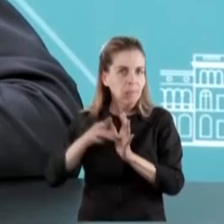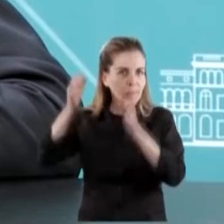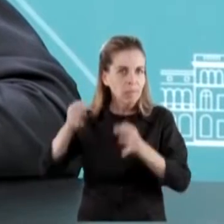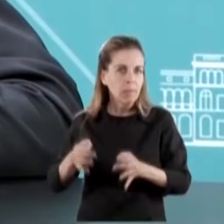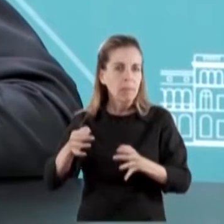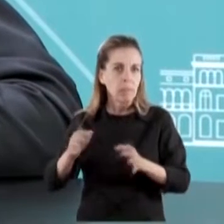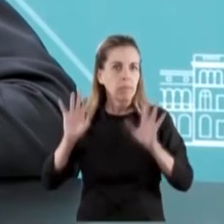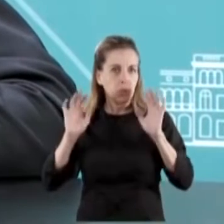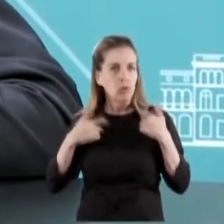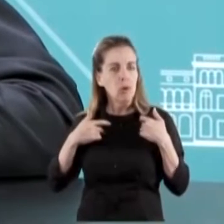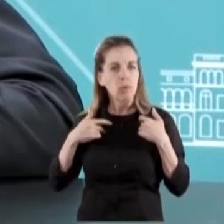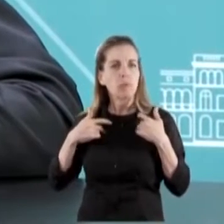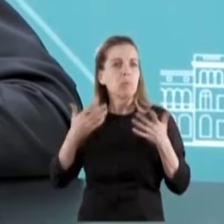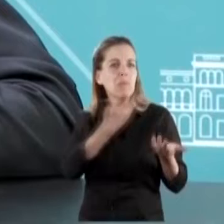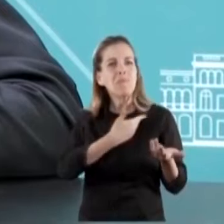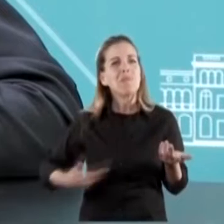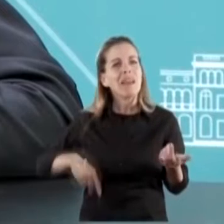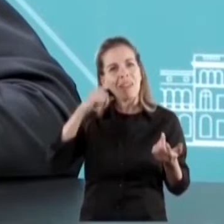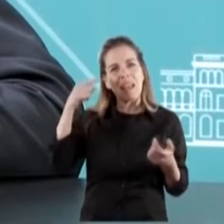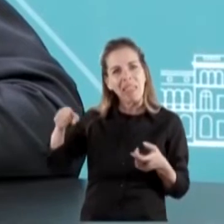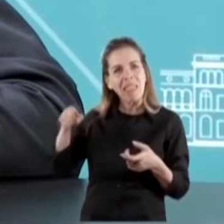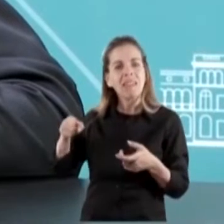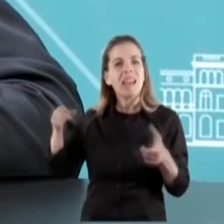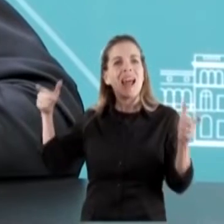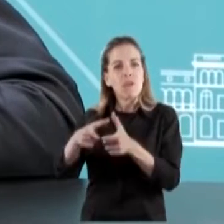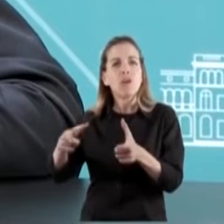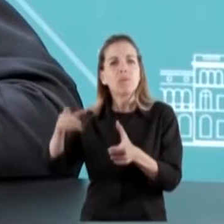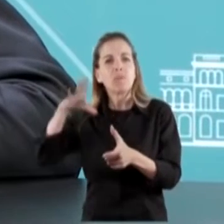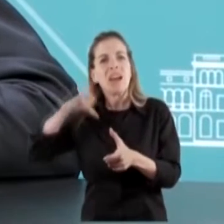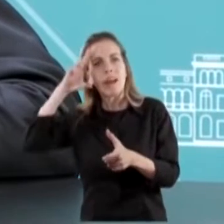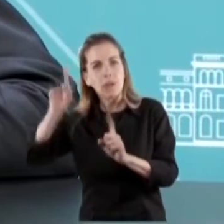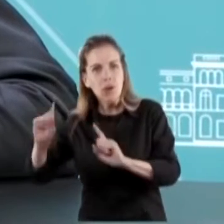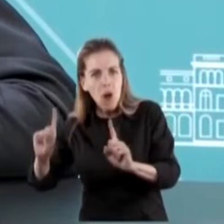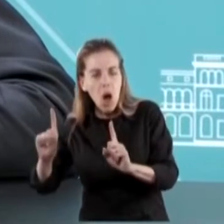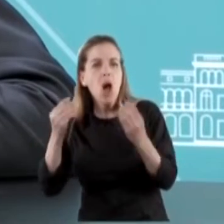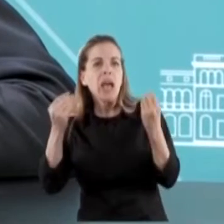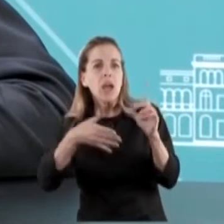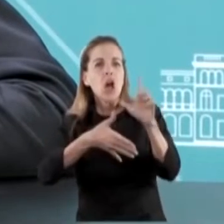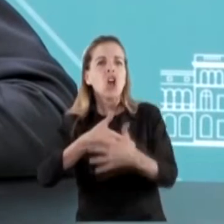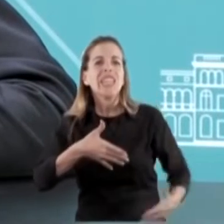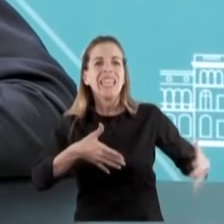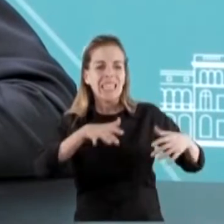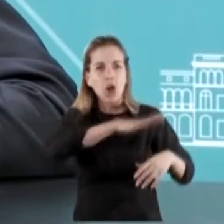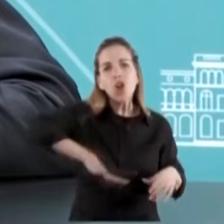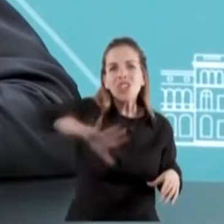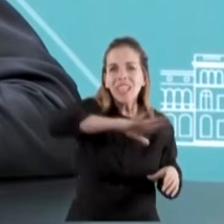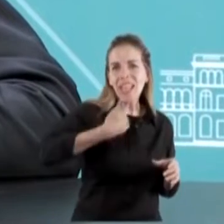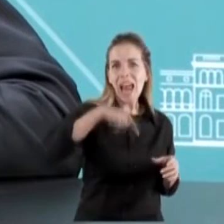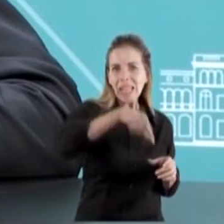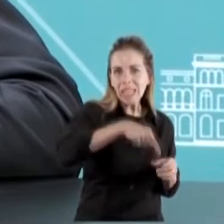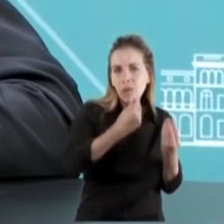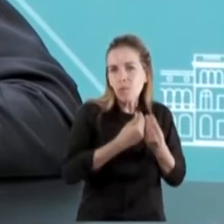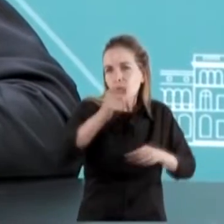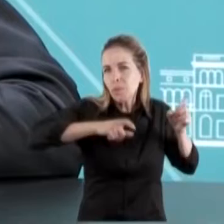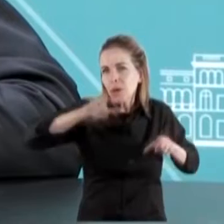Y para nada fue irrespetuoso, viven más británicos en el continente argentino que en las islas. Las